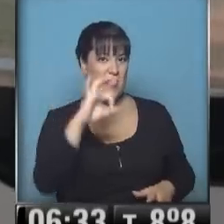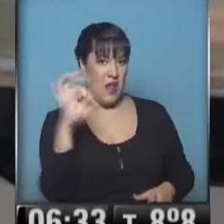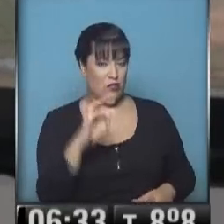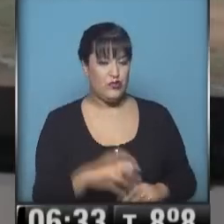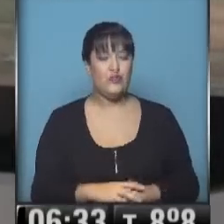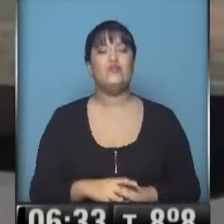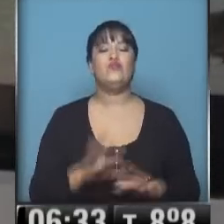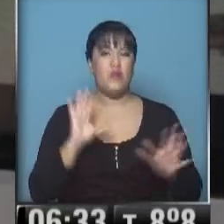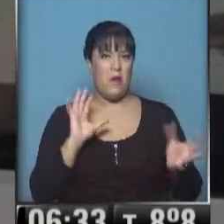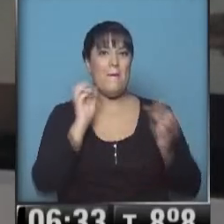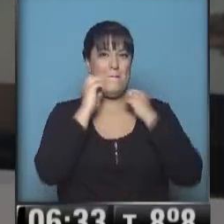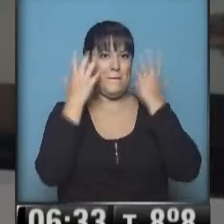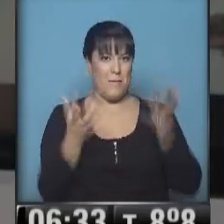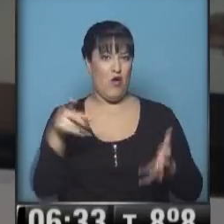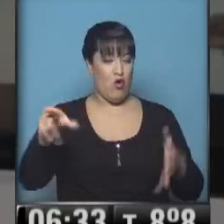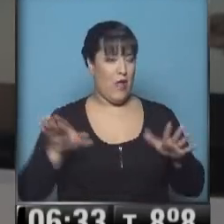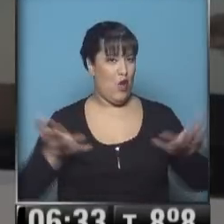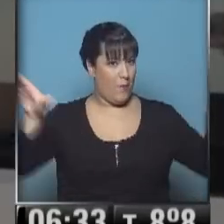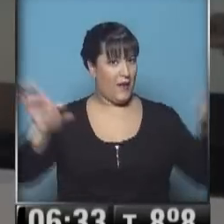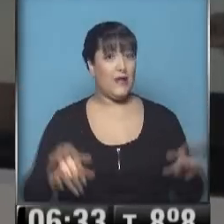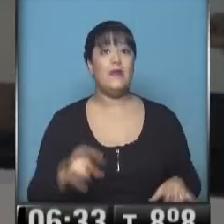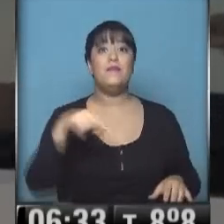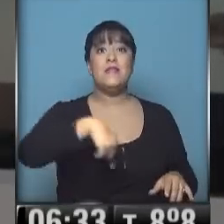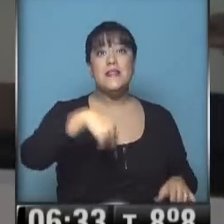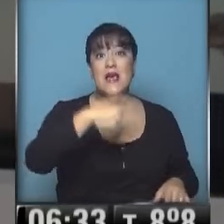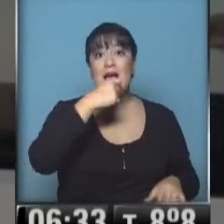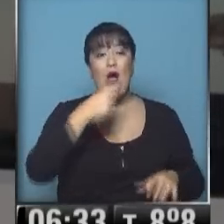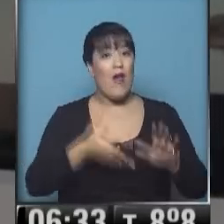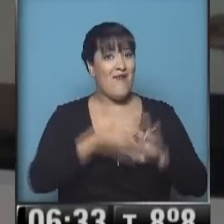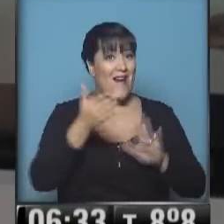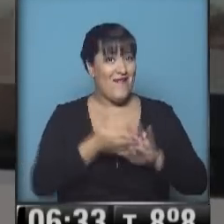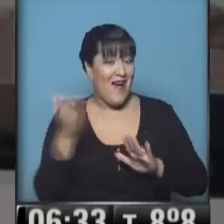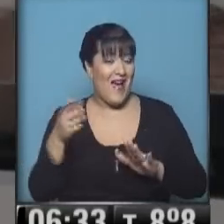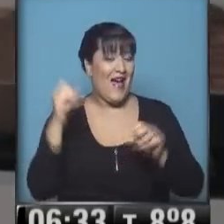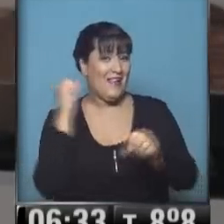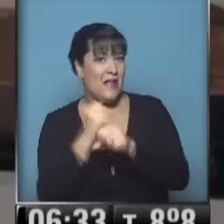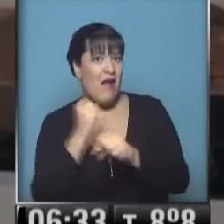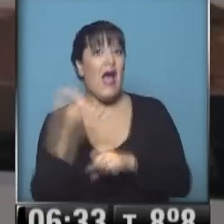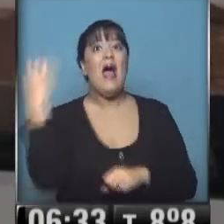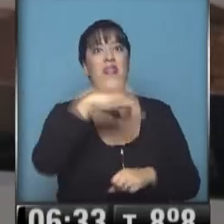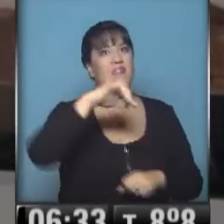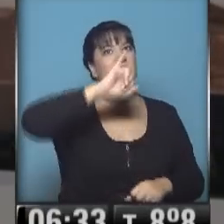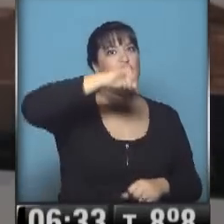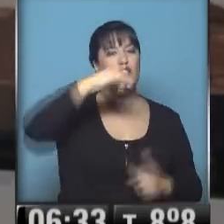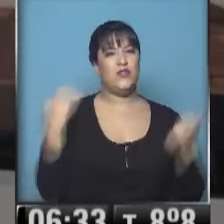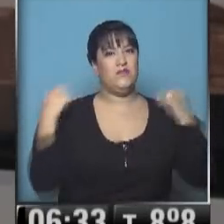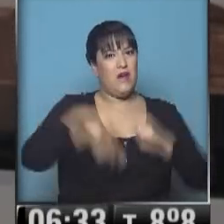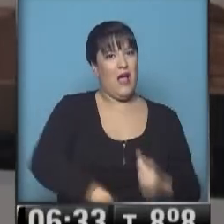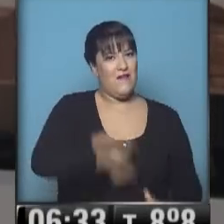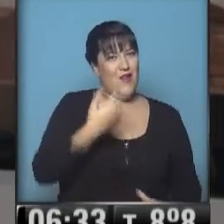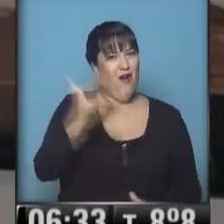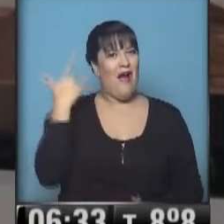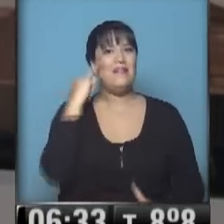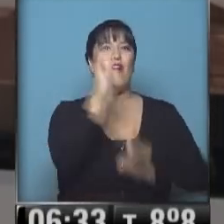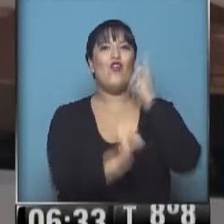poquito más estable en esta mañana. Estás por salir de casa. Más vale salir con abrigo hoy. La sensación térmica, como te contaba,